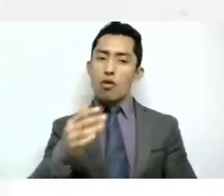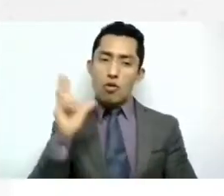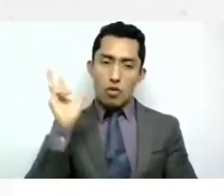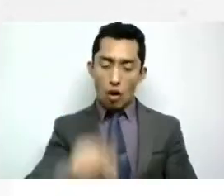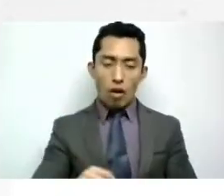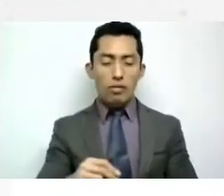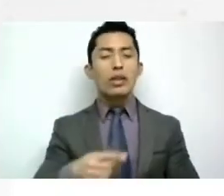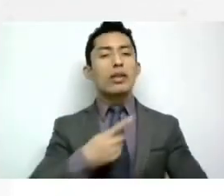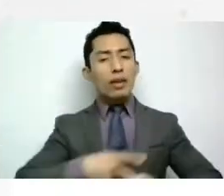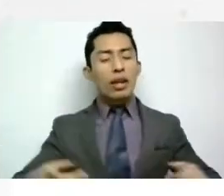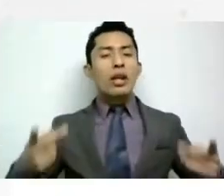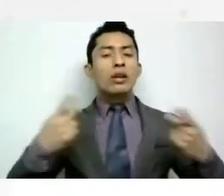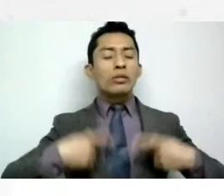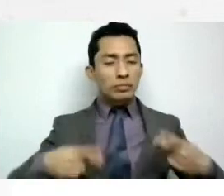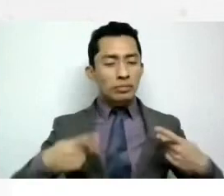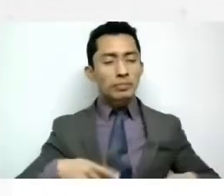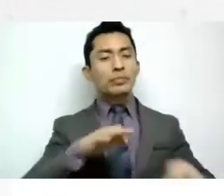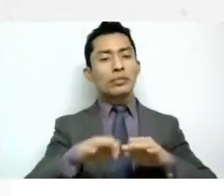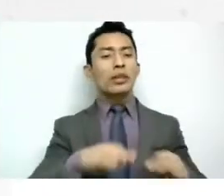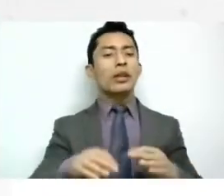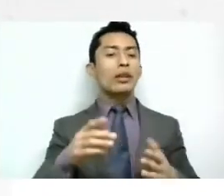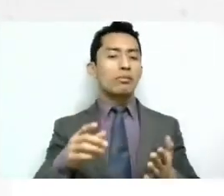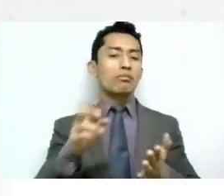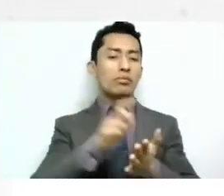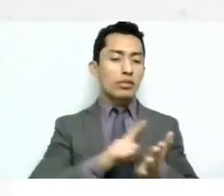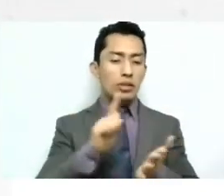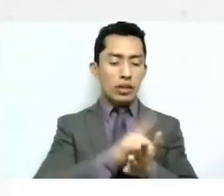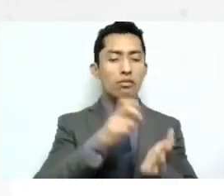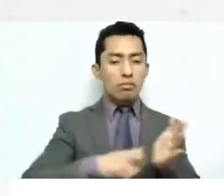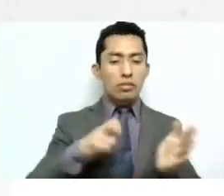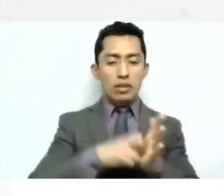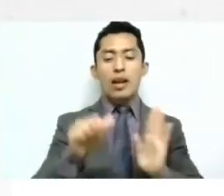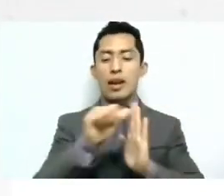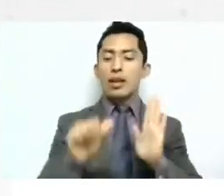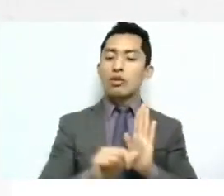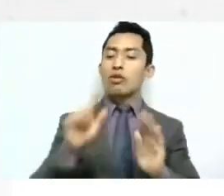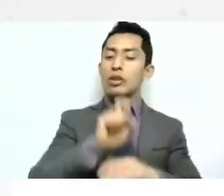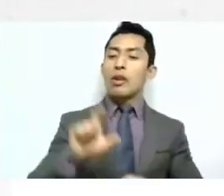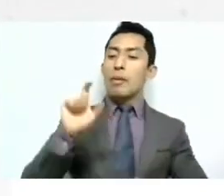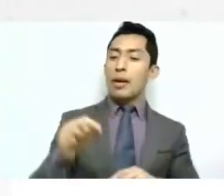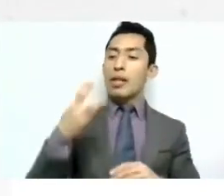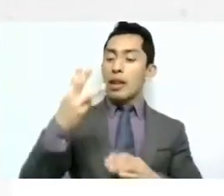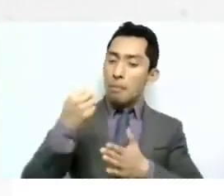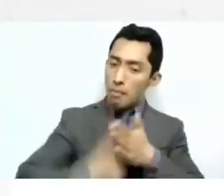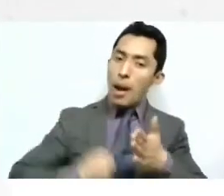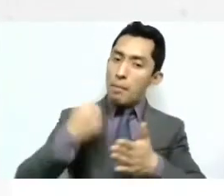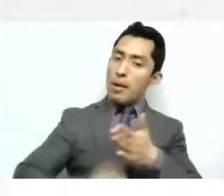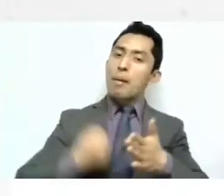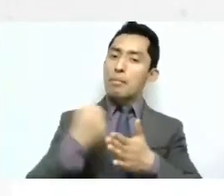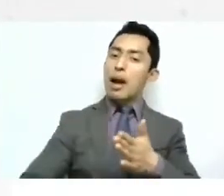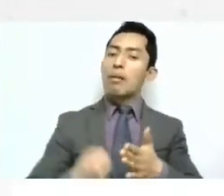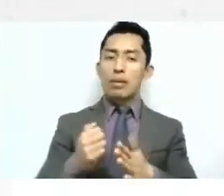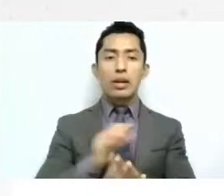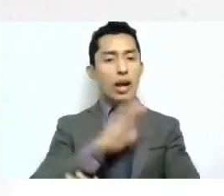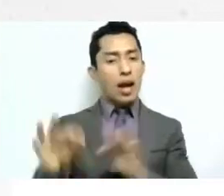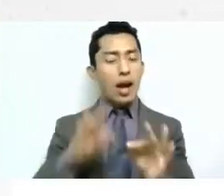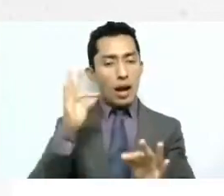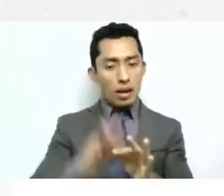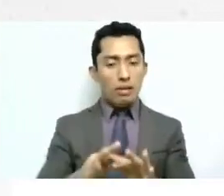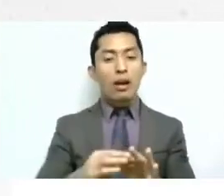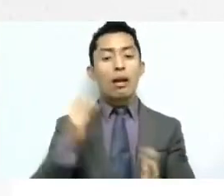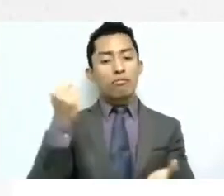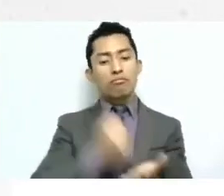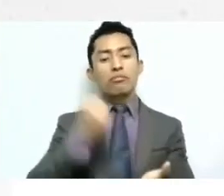legisladores en su momento del 123 al hacerlo pues se vio el que se hiciera una protección